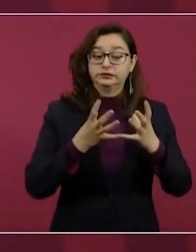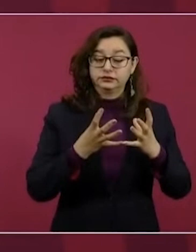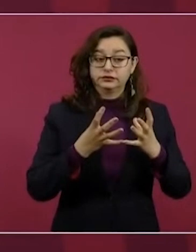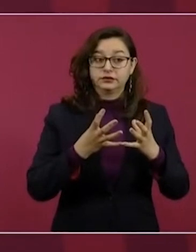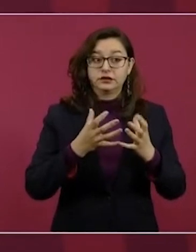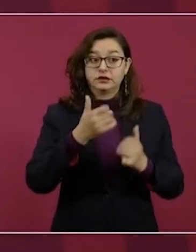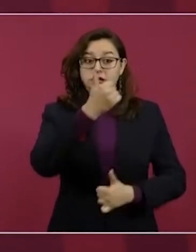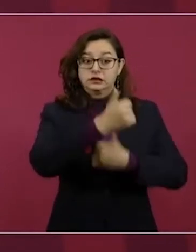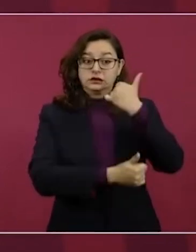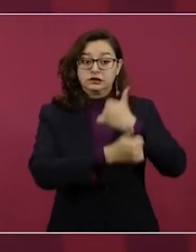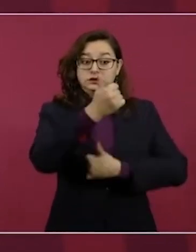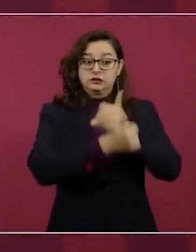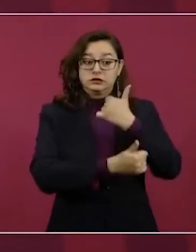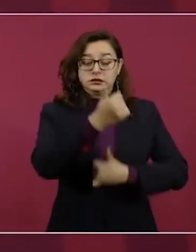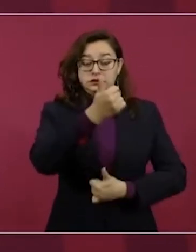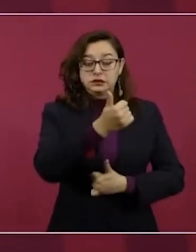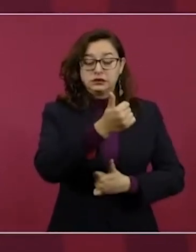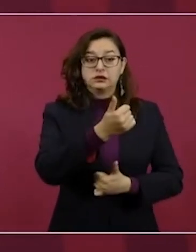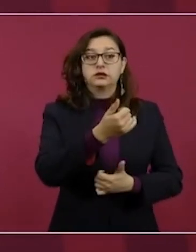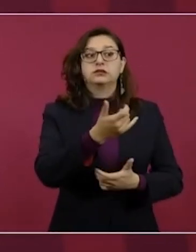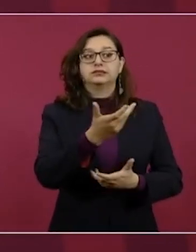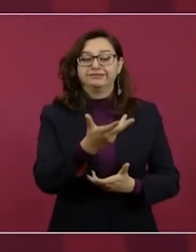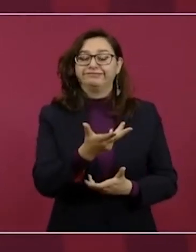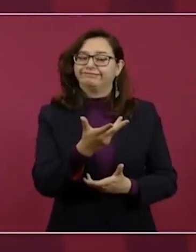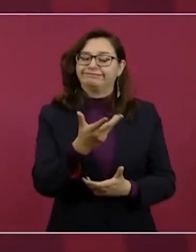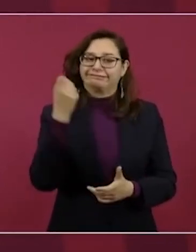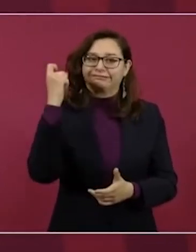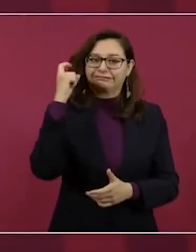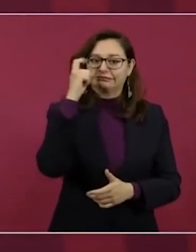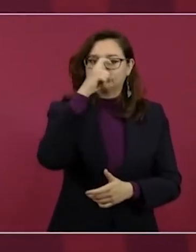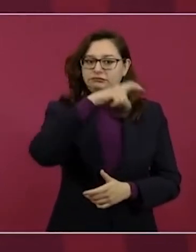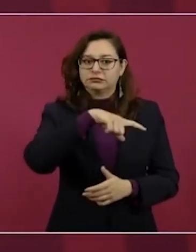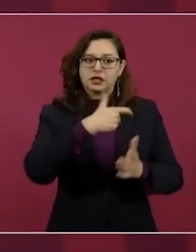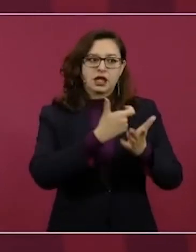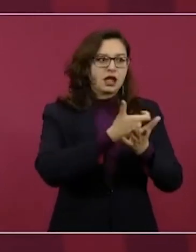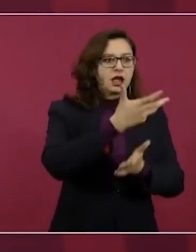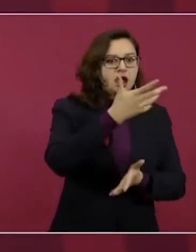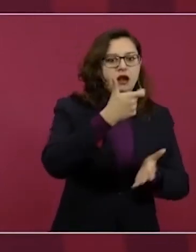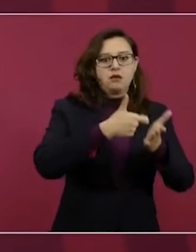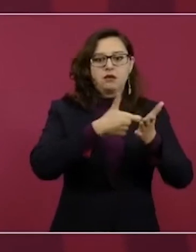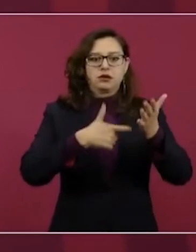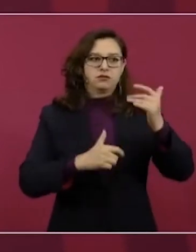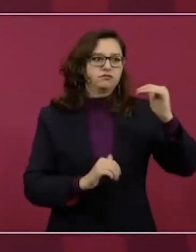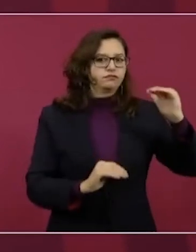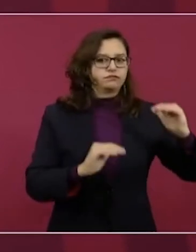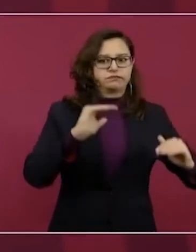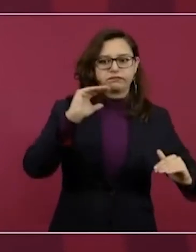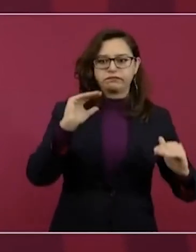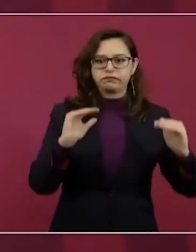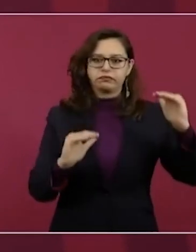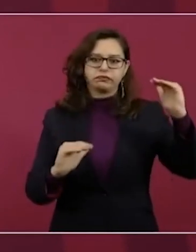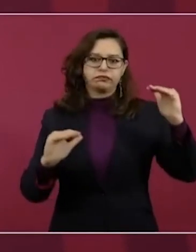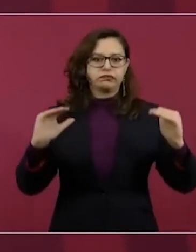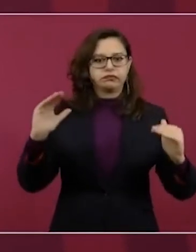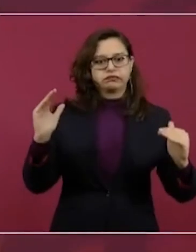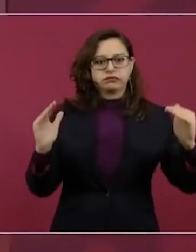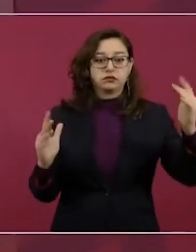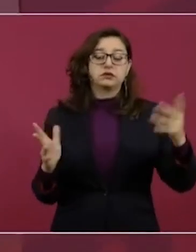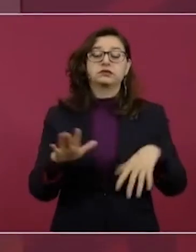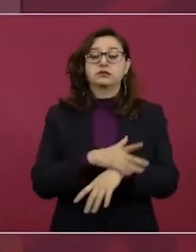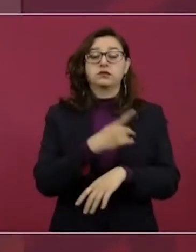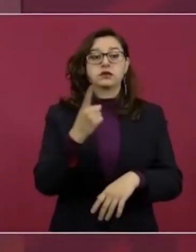el mercado de combustibles por algunas medidas que se están tomando.